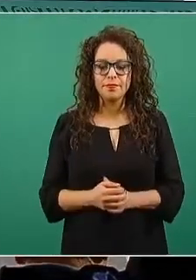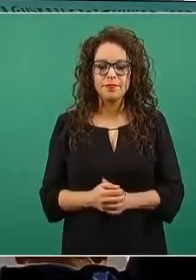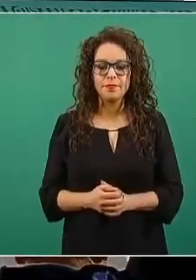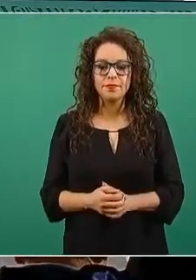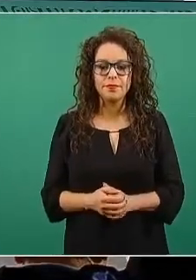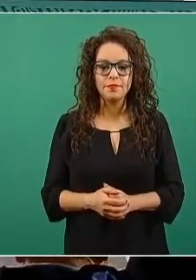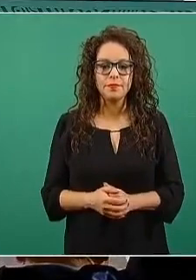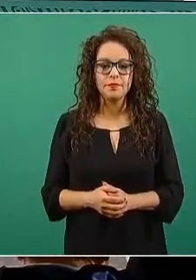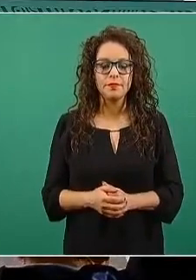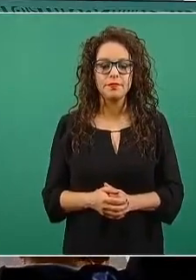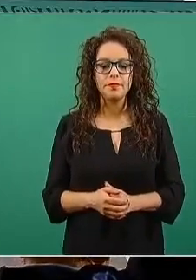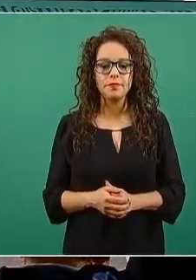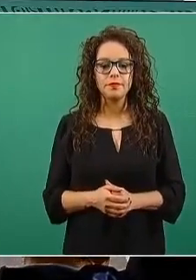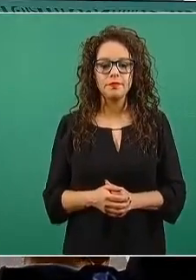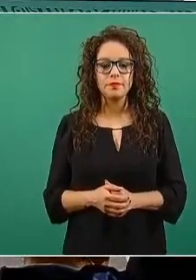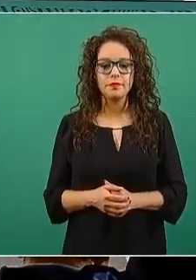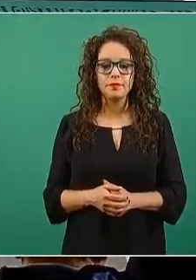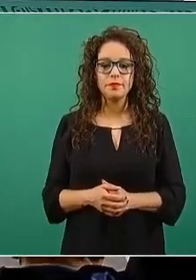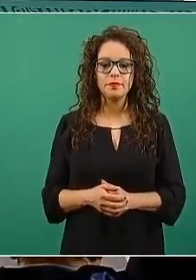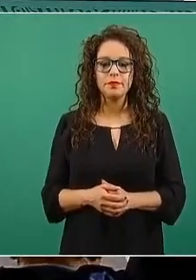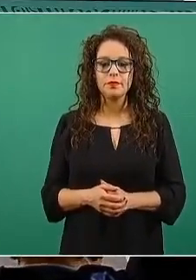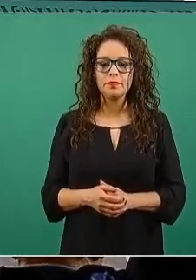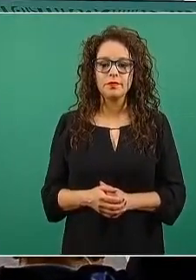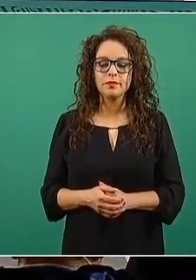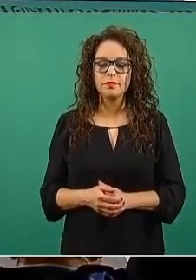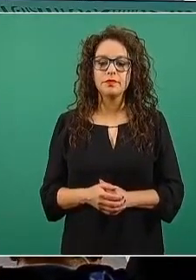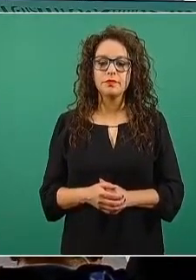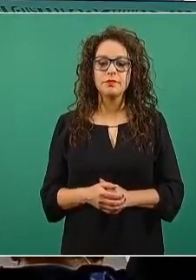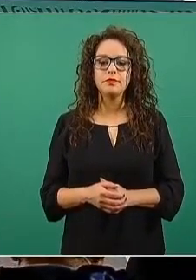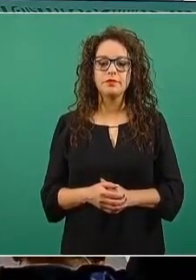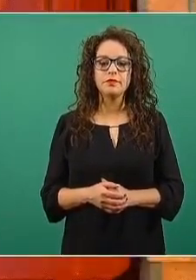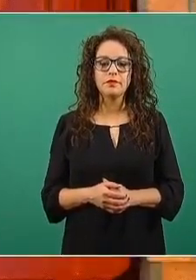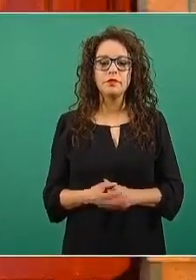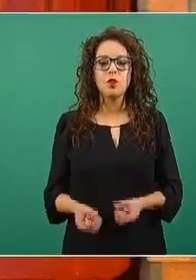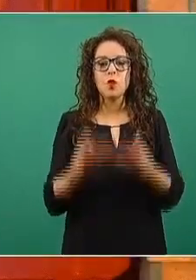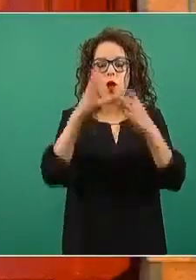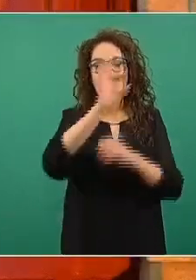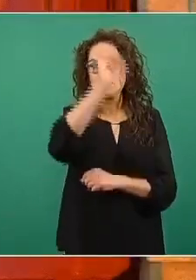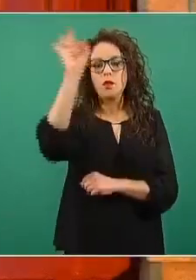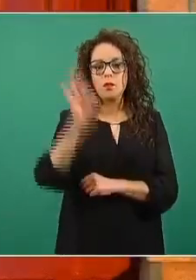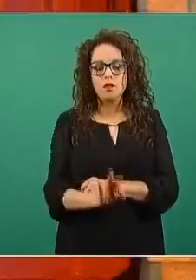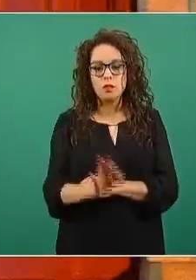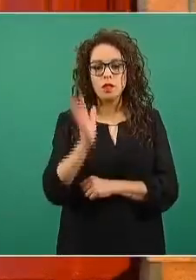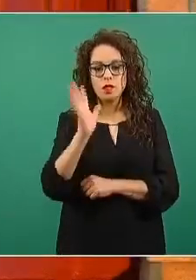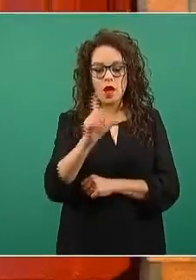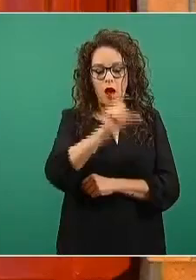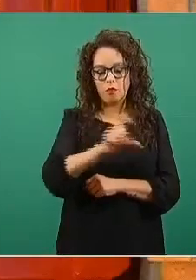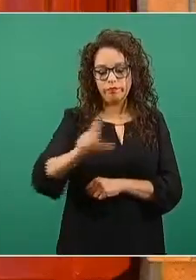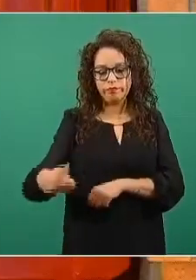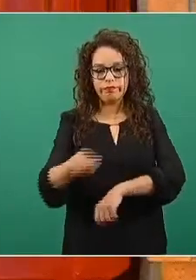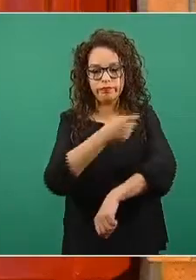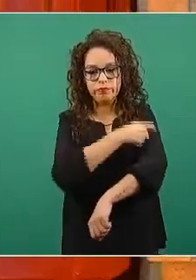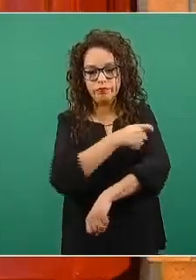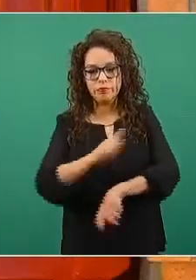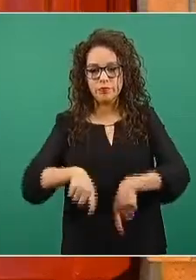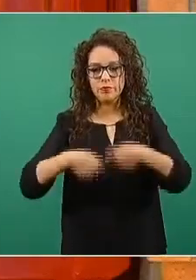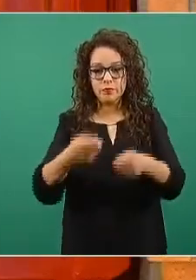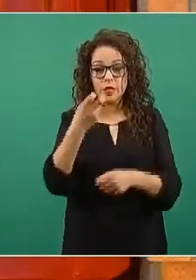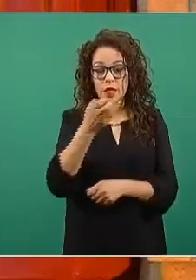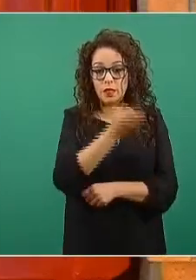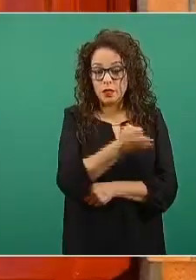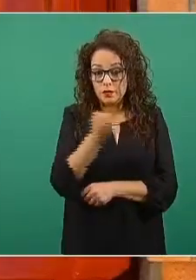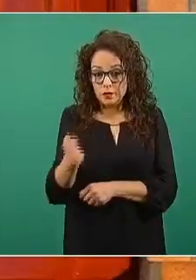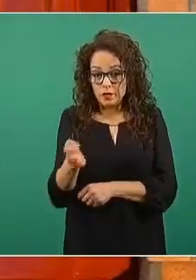En términos del avance porcentual de aplicación de dosis asignadas a esta fecha,